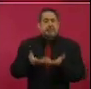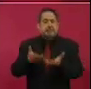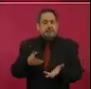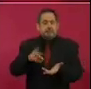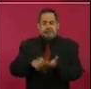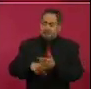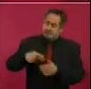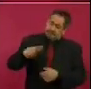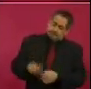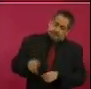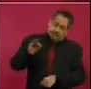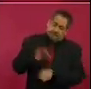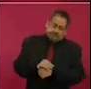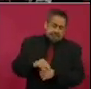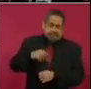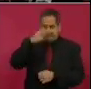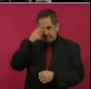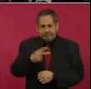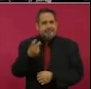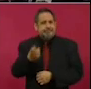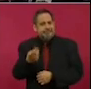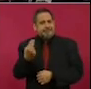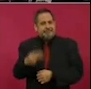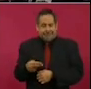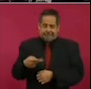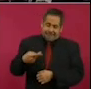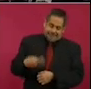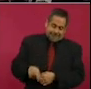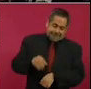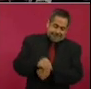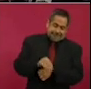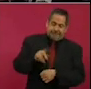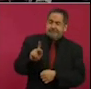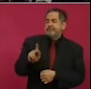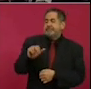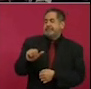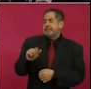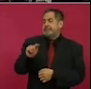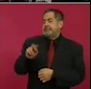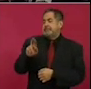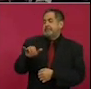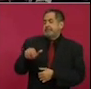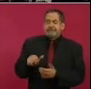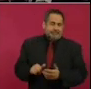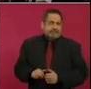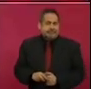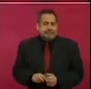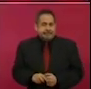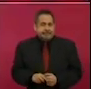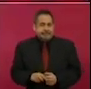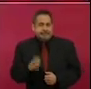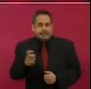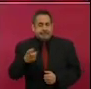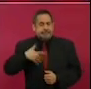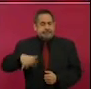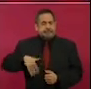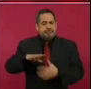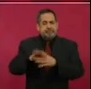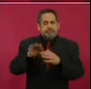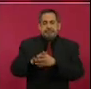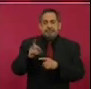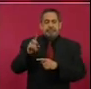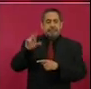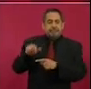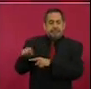al día derivado de contagios por el COVID-19. Seguimos teniendo una tendencia a reducción de casos de COVID-19, con unas pequeñas variaciones en las